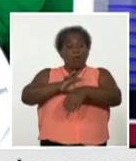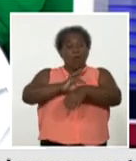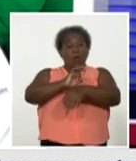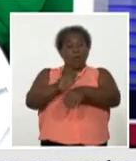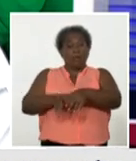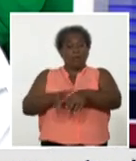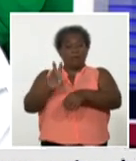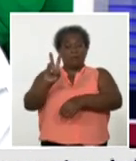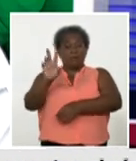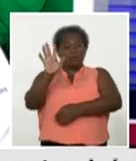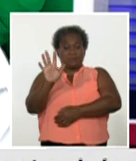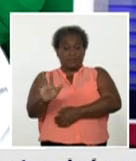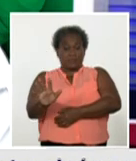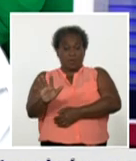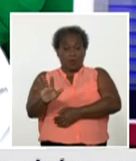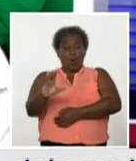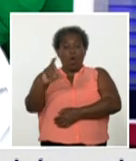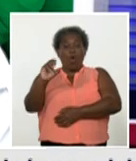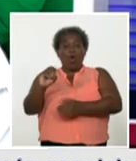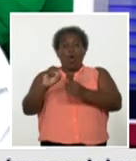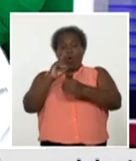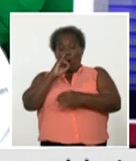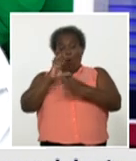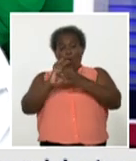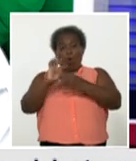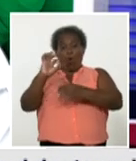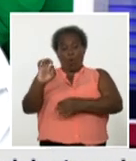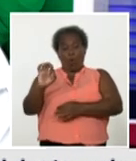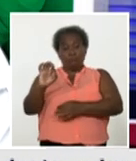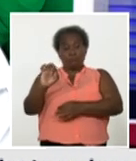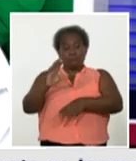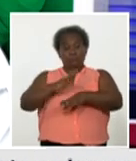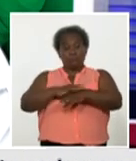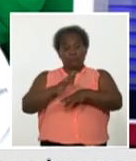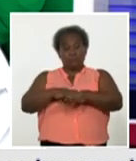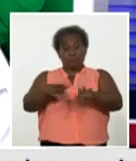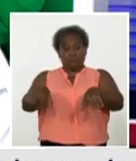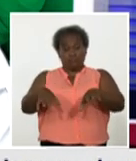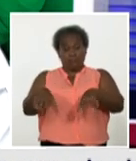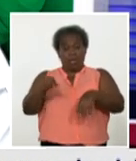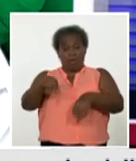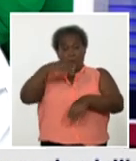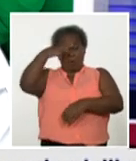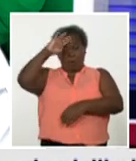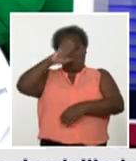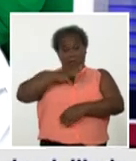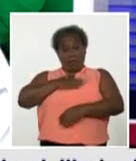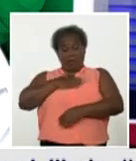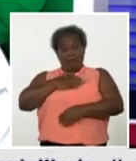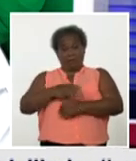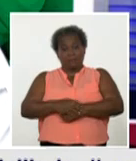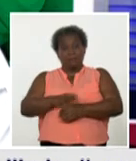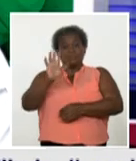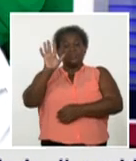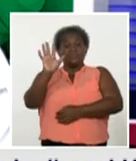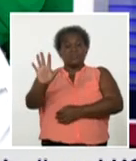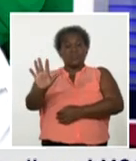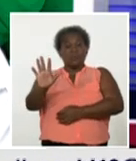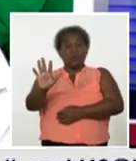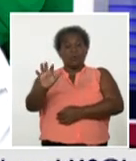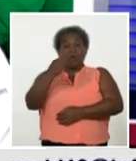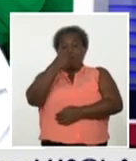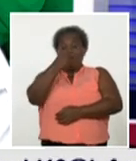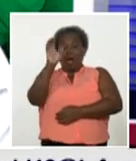veinticinco congoleses producto de la transmisión autóctona en nuestro país. Cinco angolanos